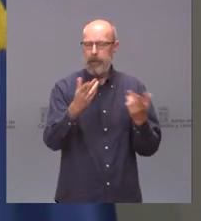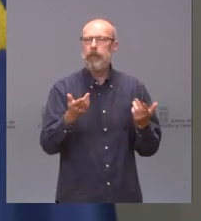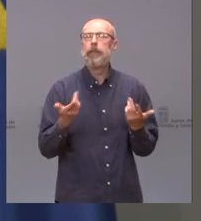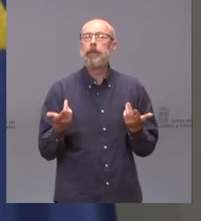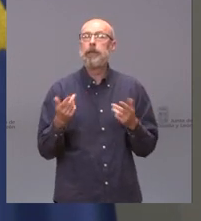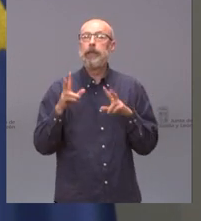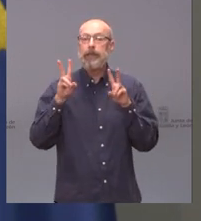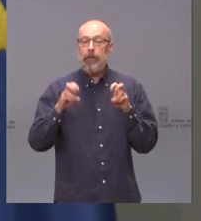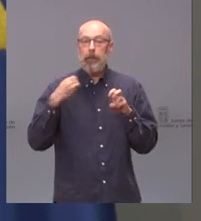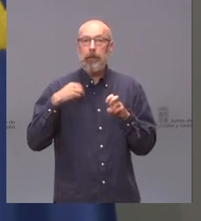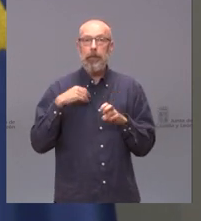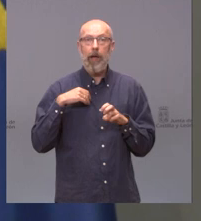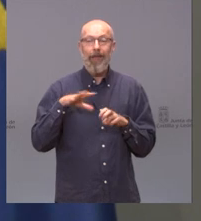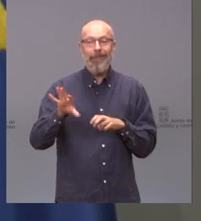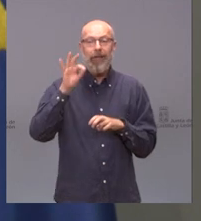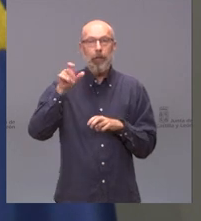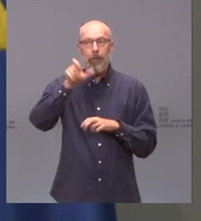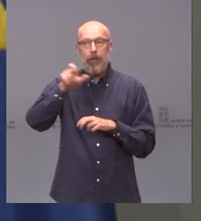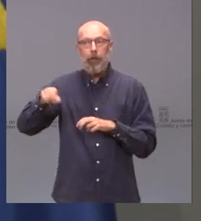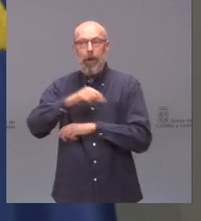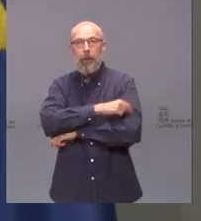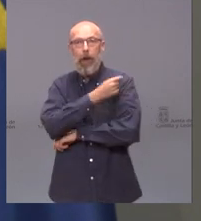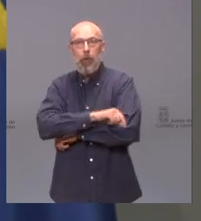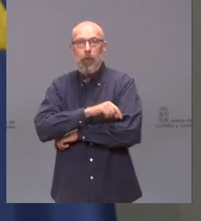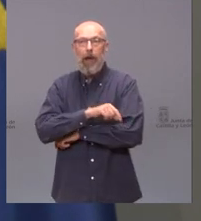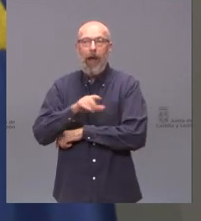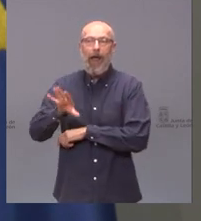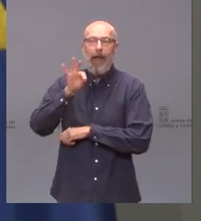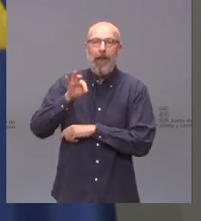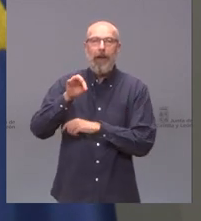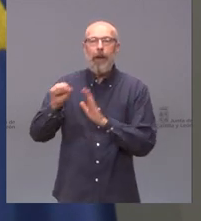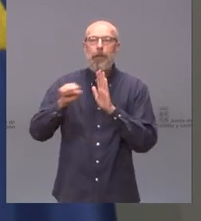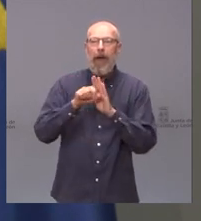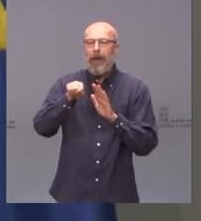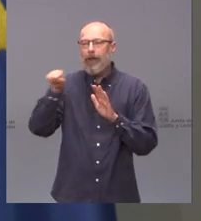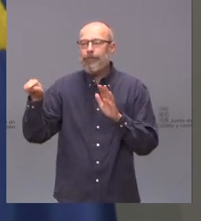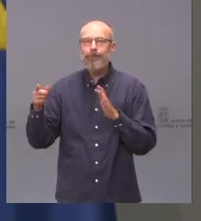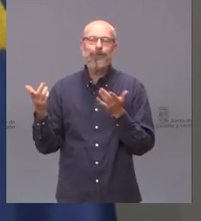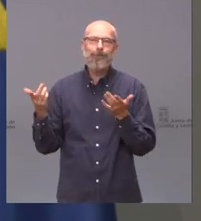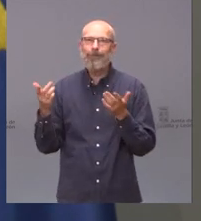la decisión de las personas de vacunarse o no vacunarse con una con otra esto ya lo hemos explicado en muchas ocasiones